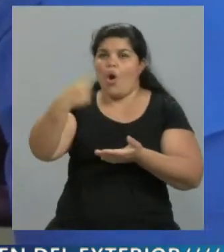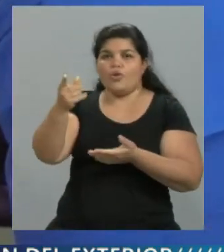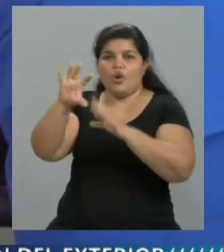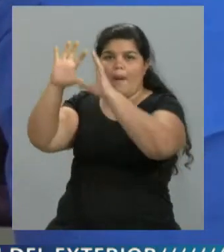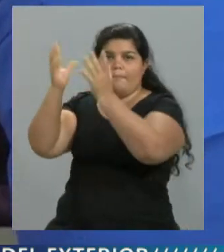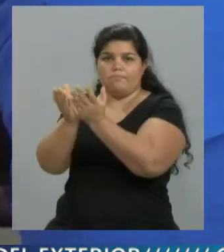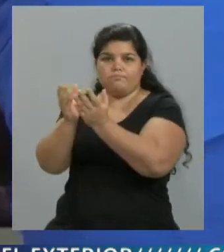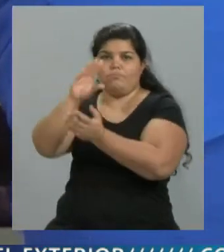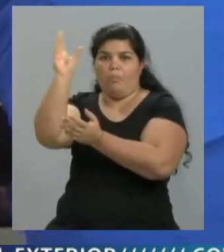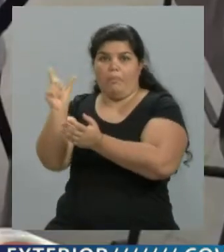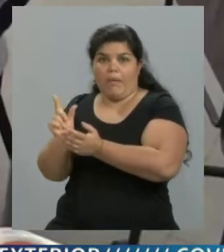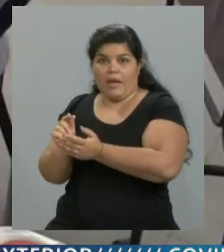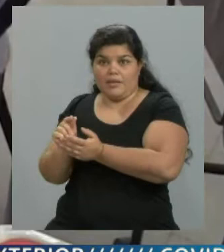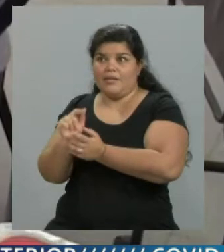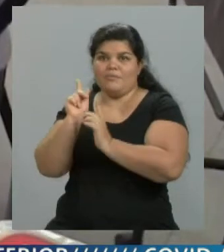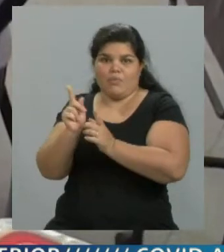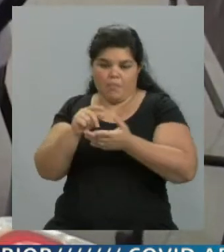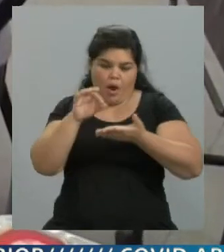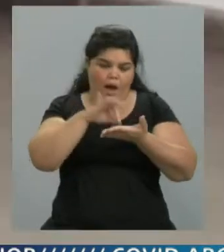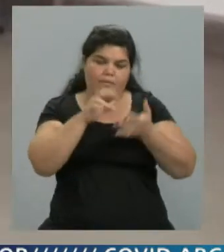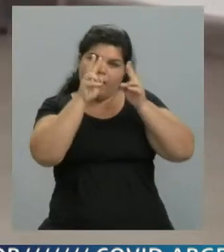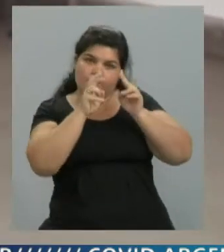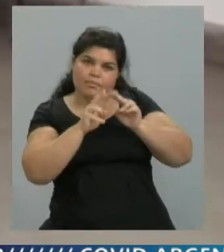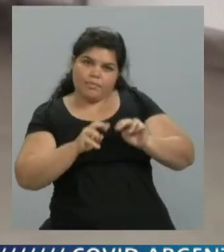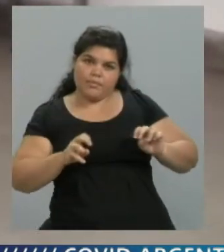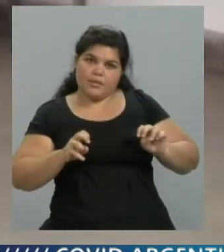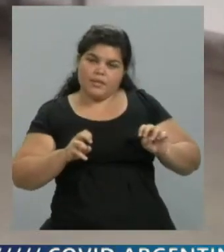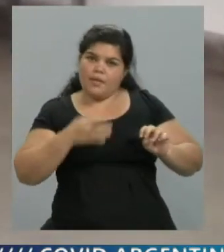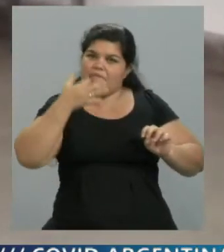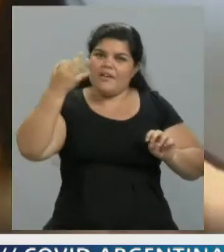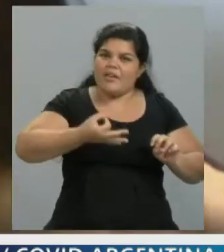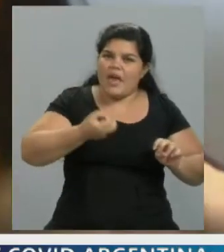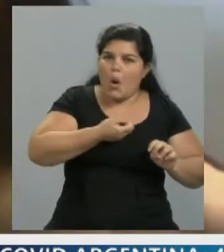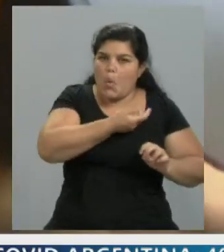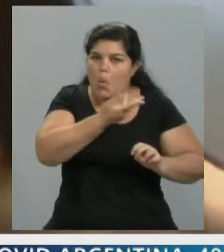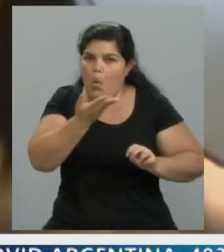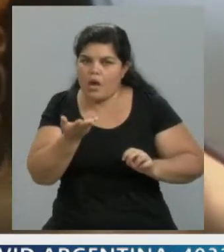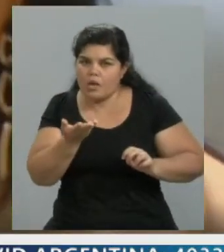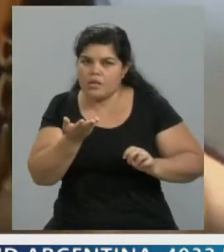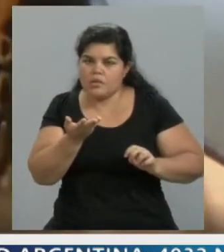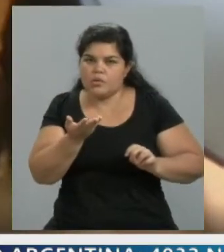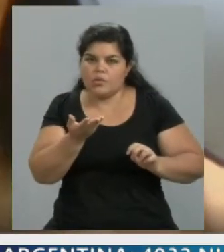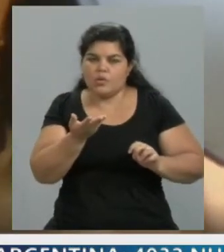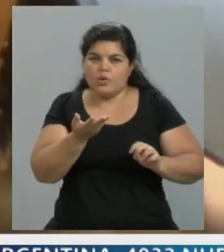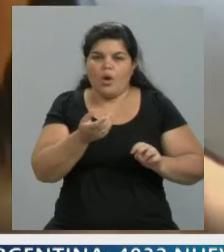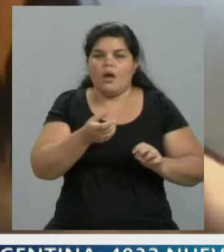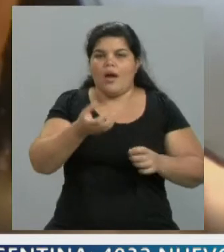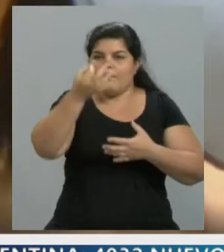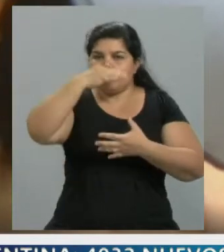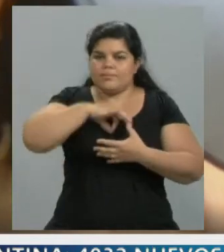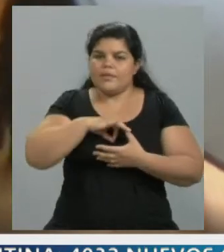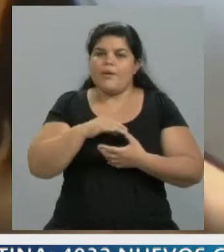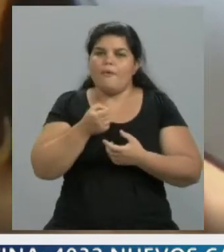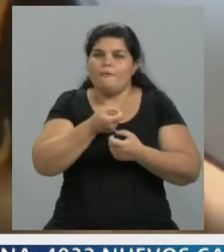pero por este mismo hecho no sabemos la cuantía, cuánto realmente de todos los casos tienen